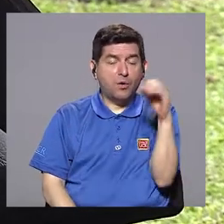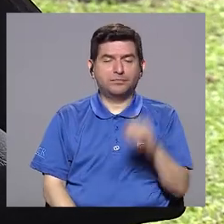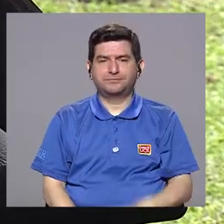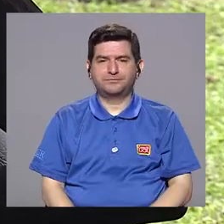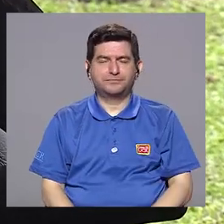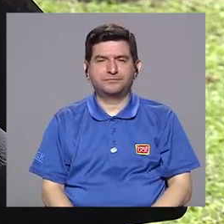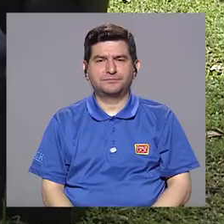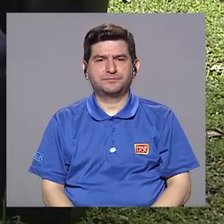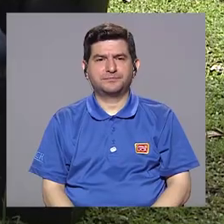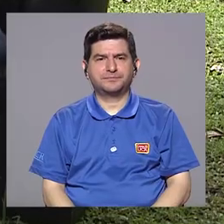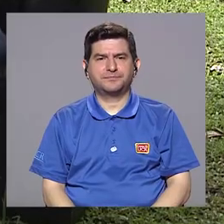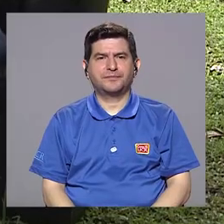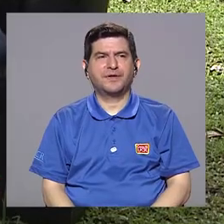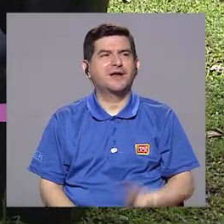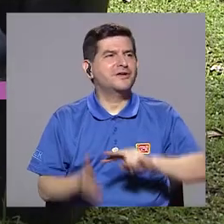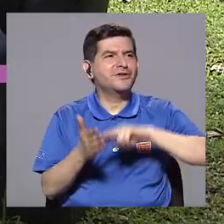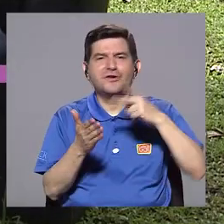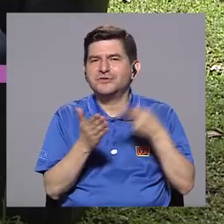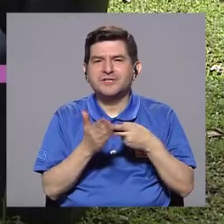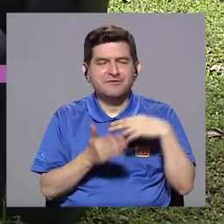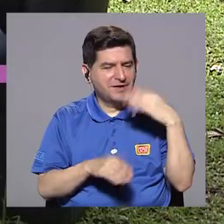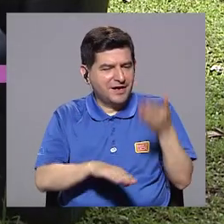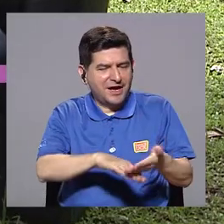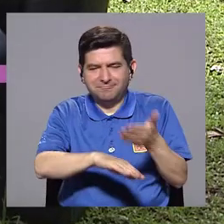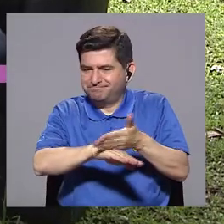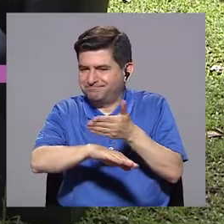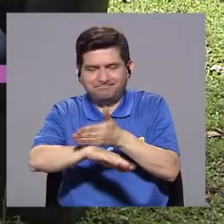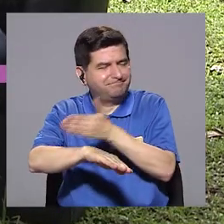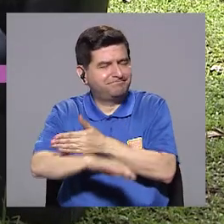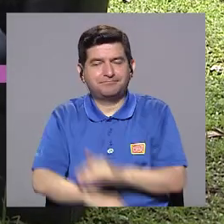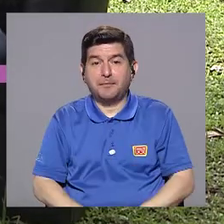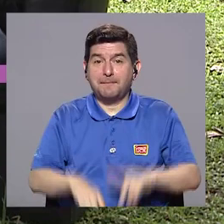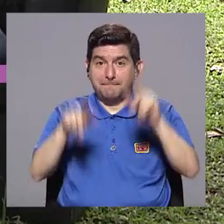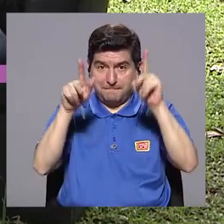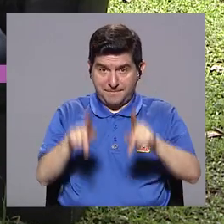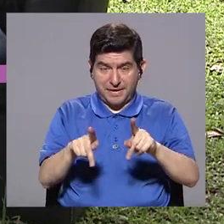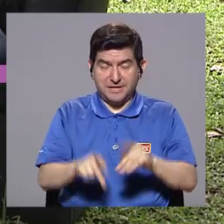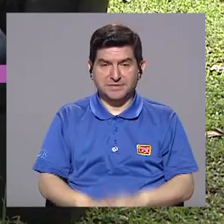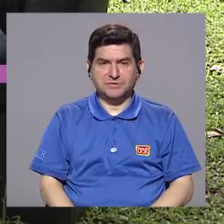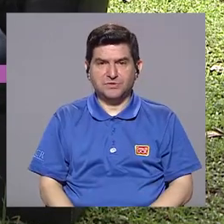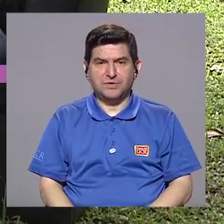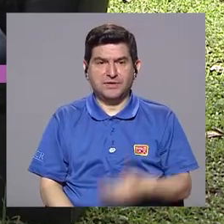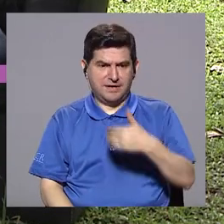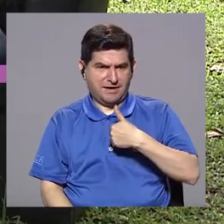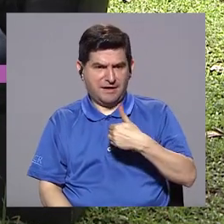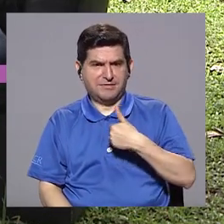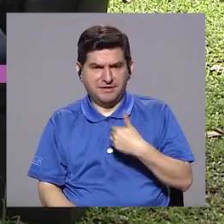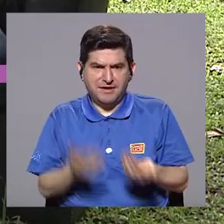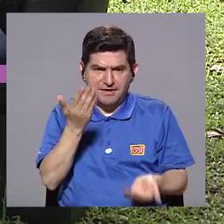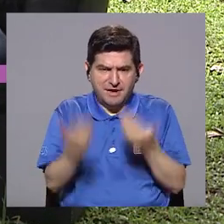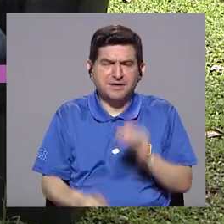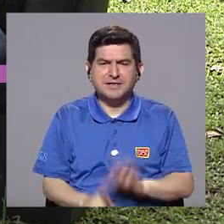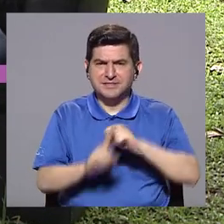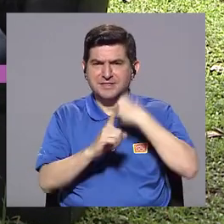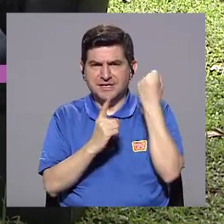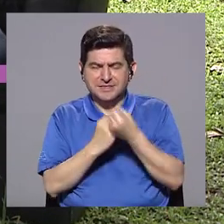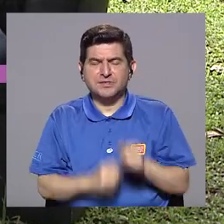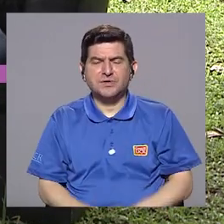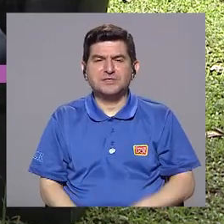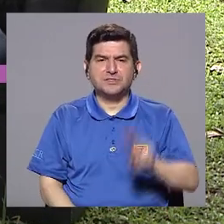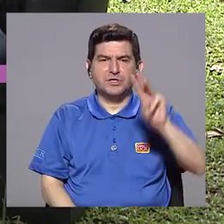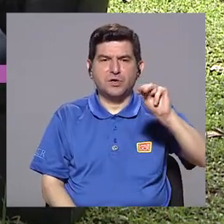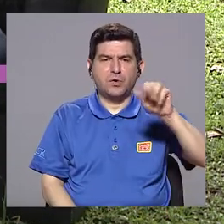A ver, no es que sea gradual, porque lamentablemente una persona que esté presentando un cuadro de